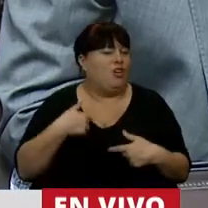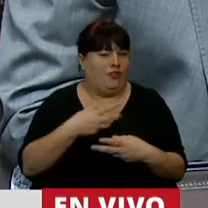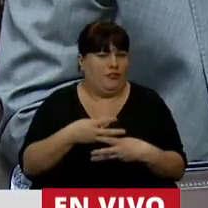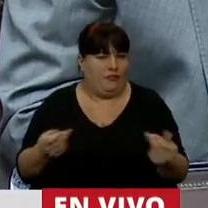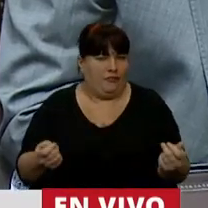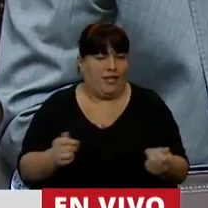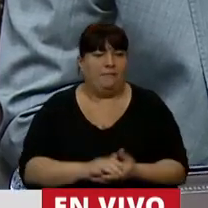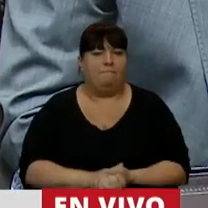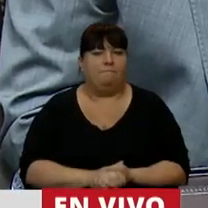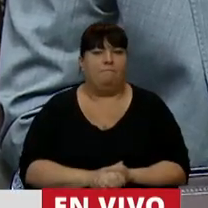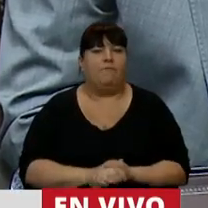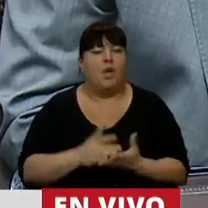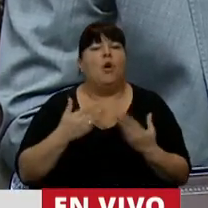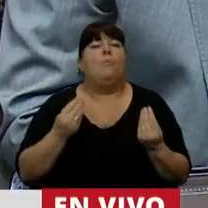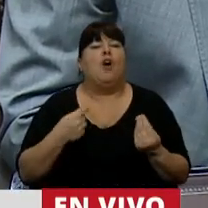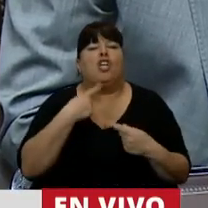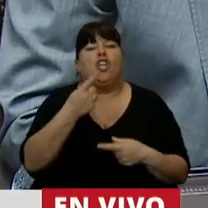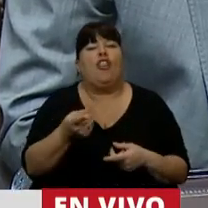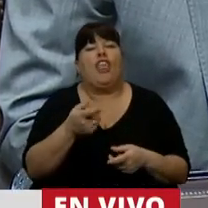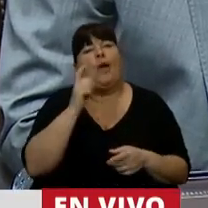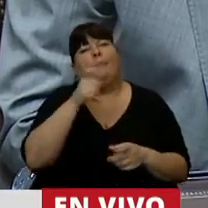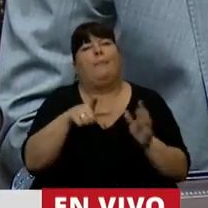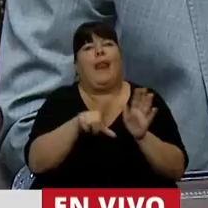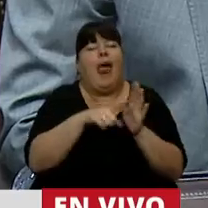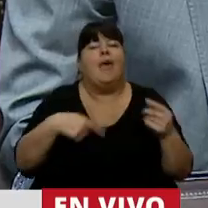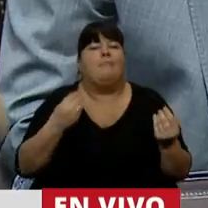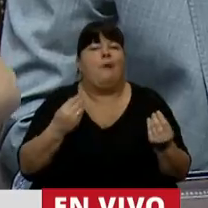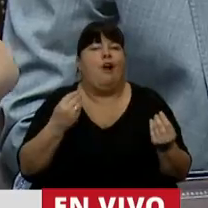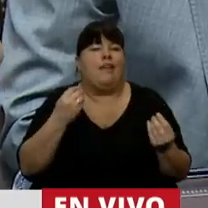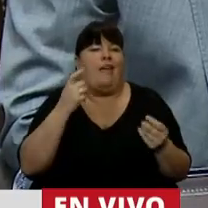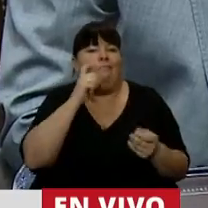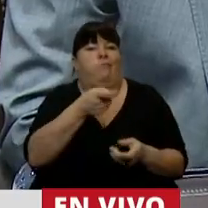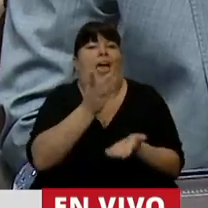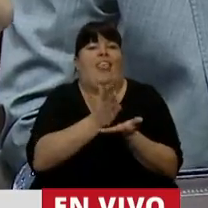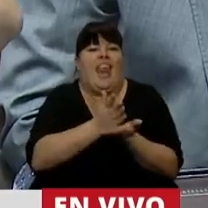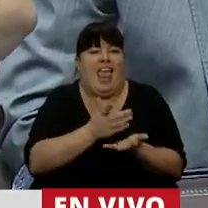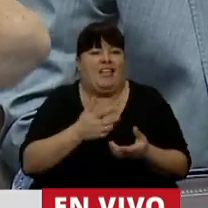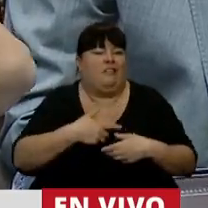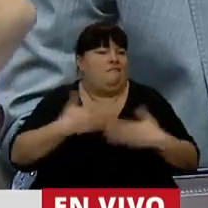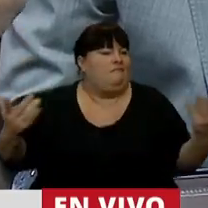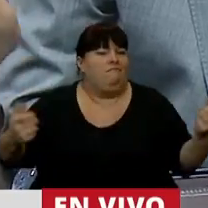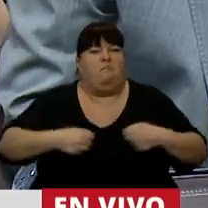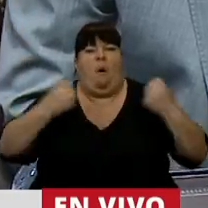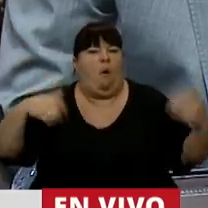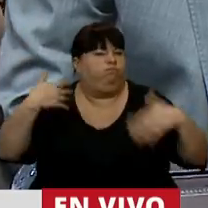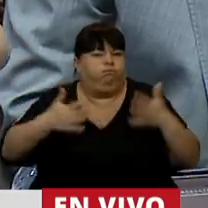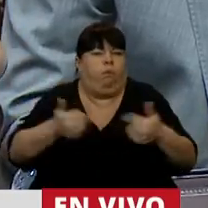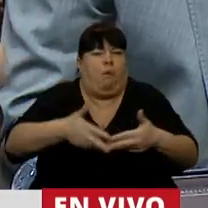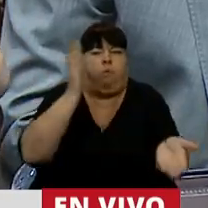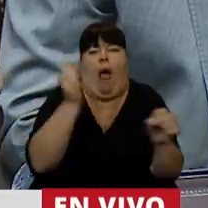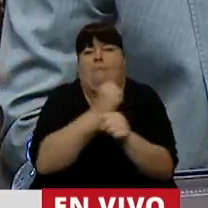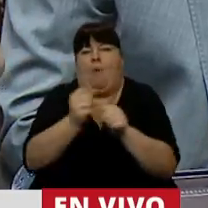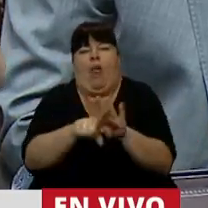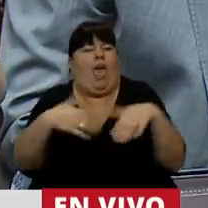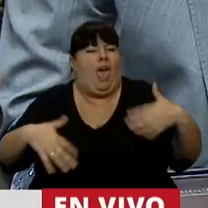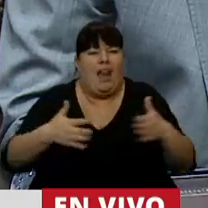termino. ¿Y por qué digo que estamos banalizando las normas? Porque se atropella el derecho, porque vamos así rápido, rápido a tratar las cosas,